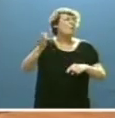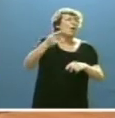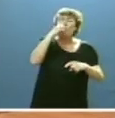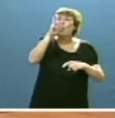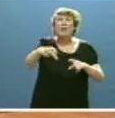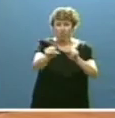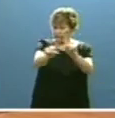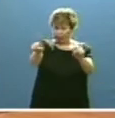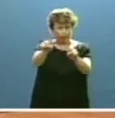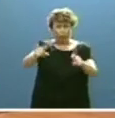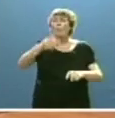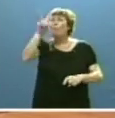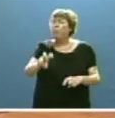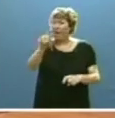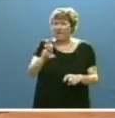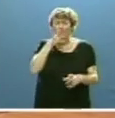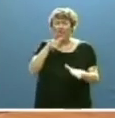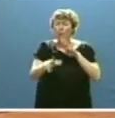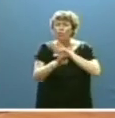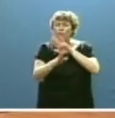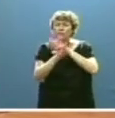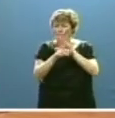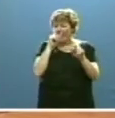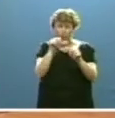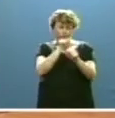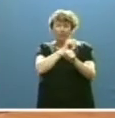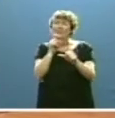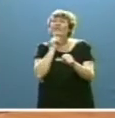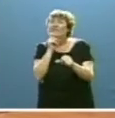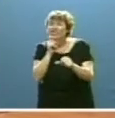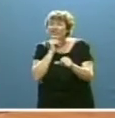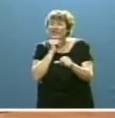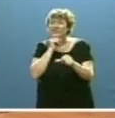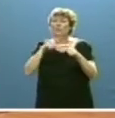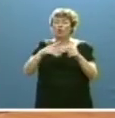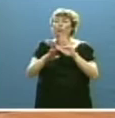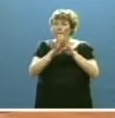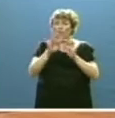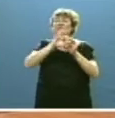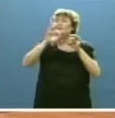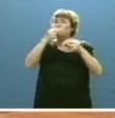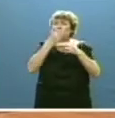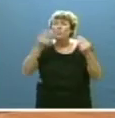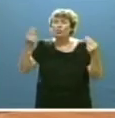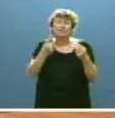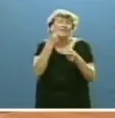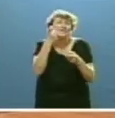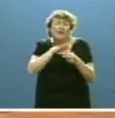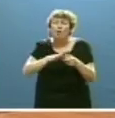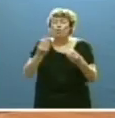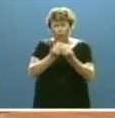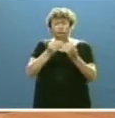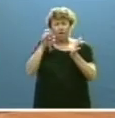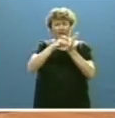sino que han servido para mantener en estos años tan difíciles los servicios públicos esenciales con alta calidad